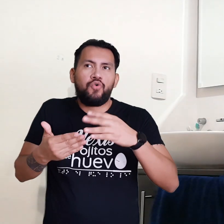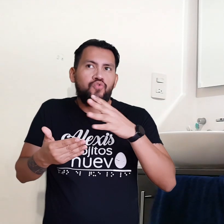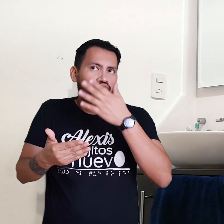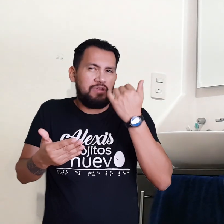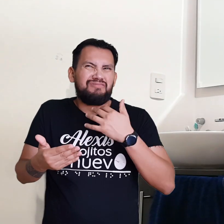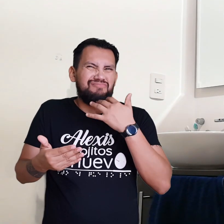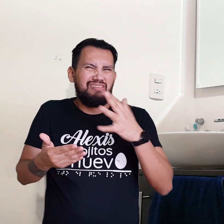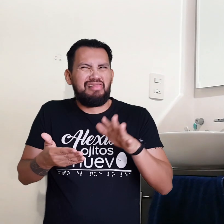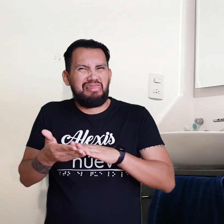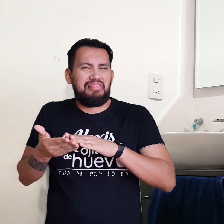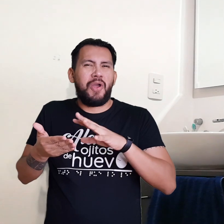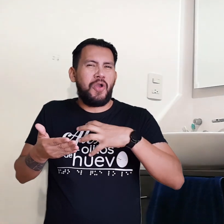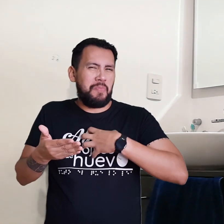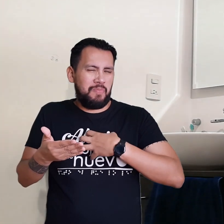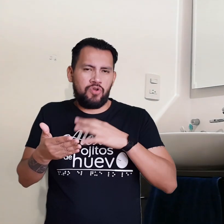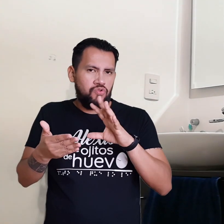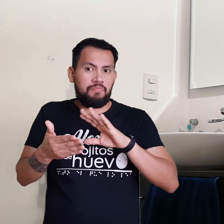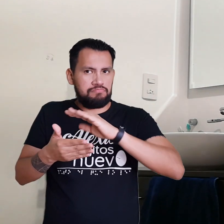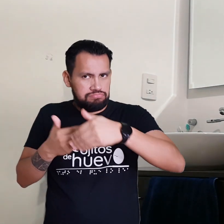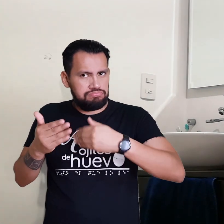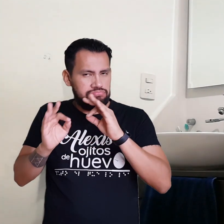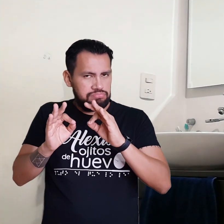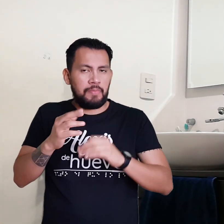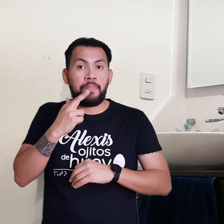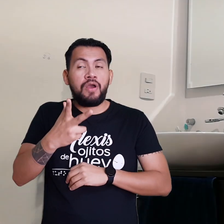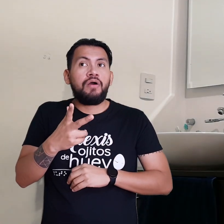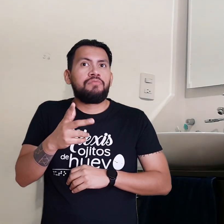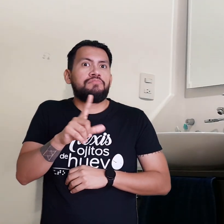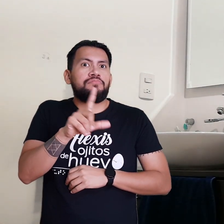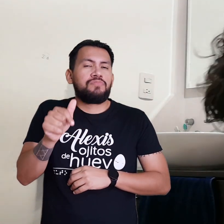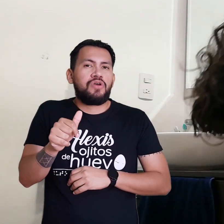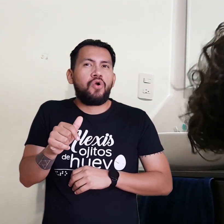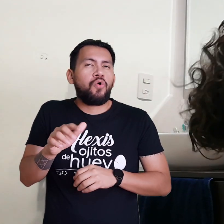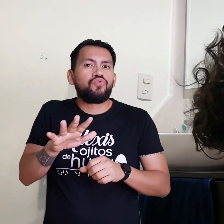Ahora sí Culo lleno Digo Digo Perdón Culo vacío Corazón contento